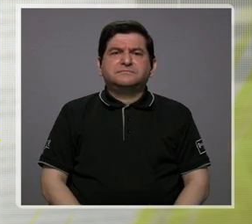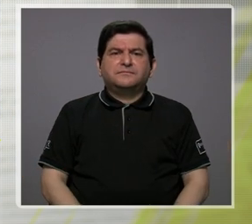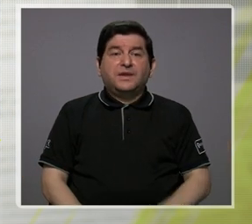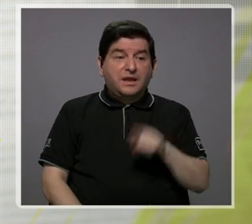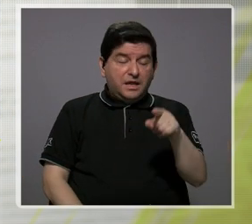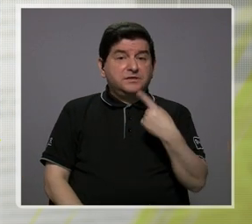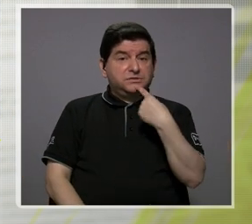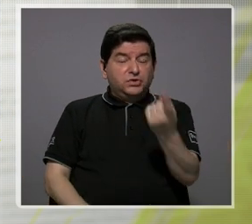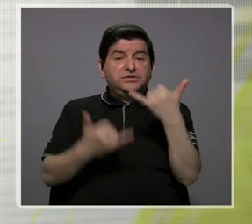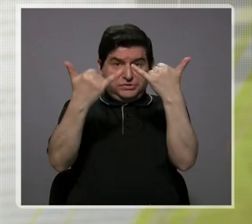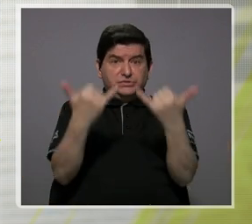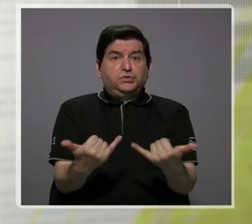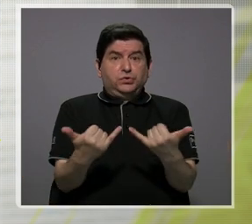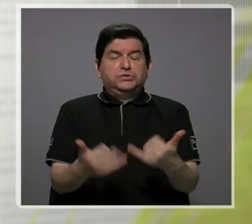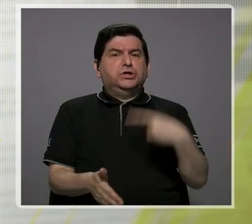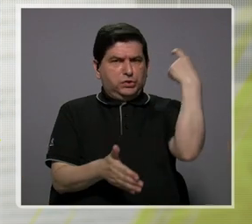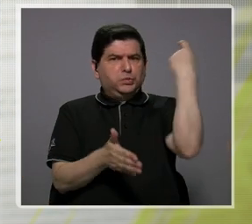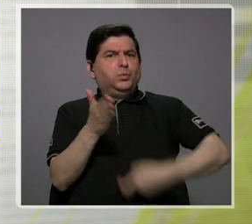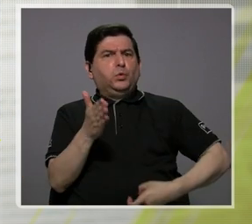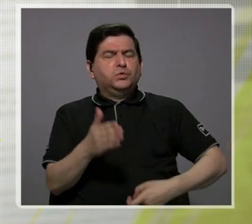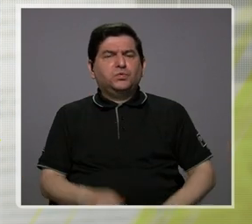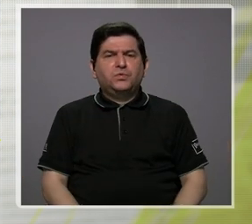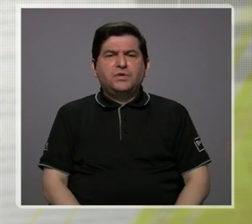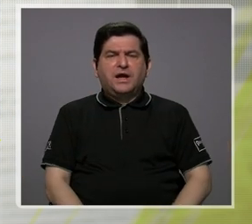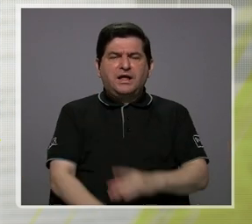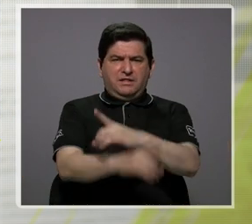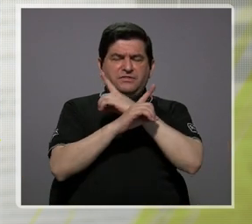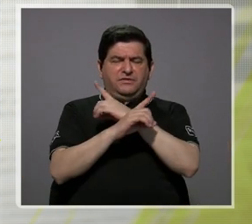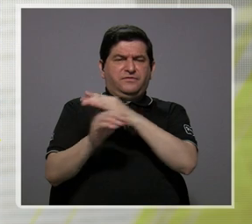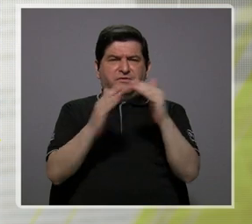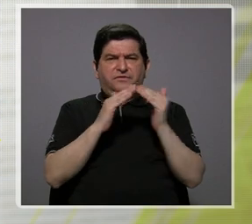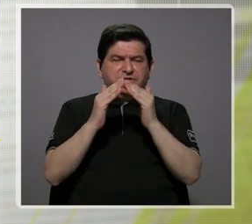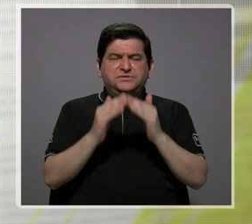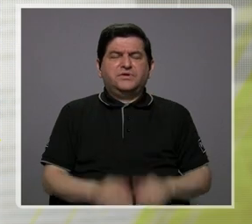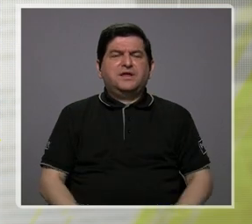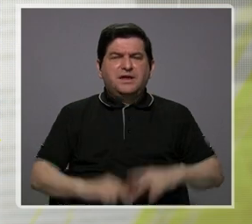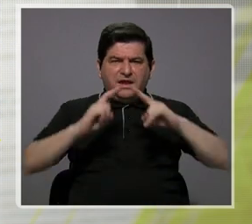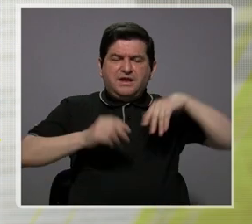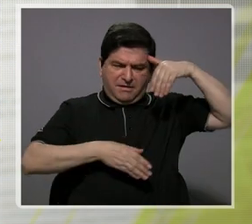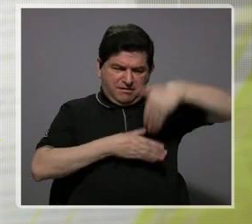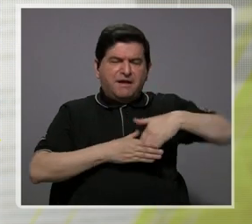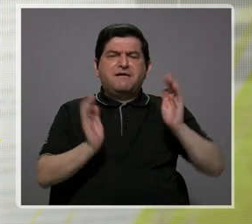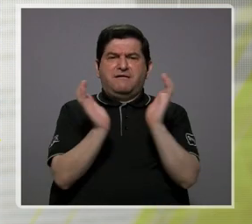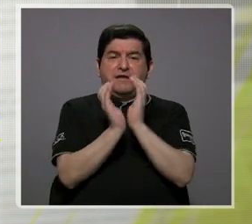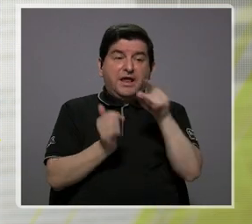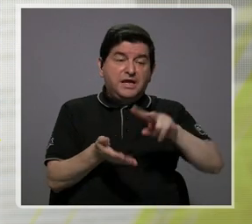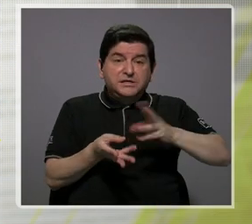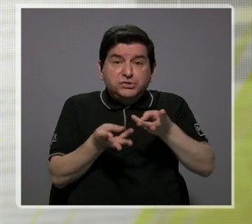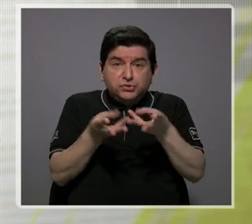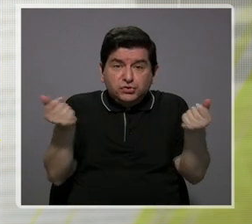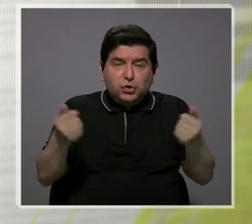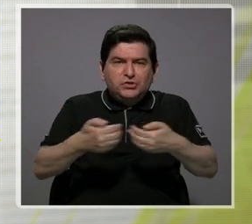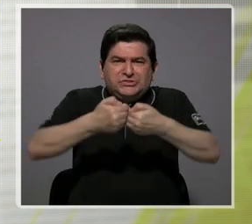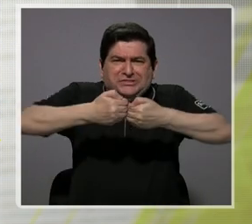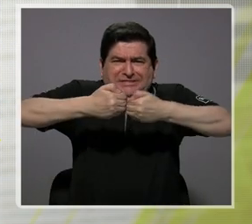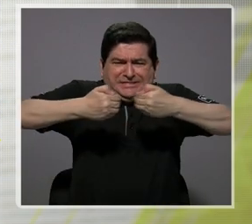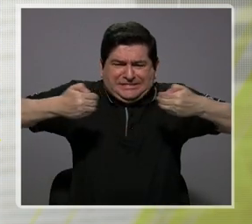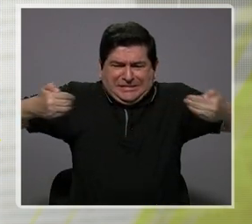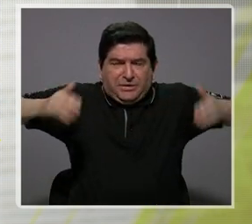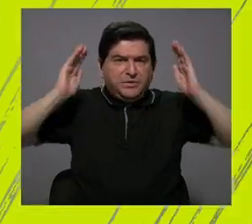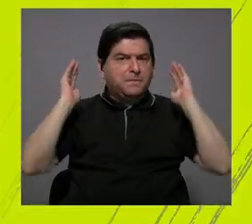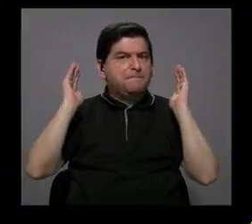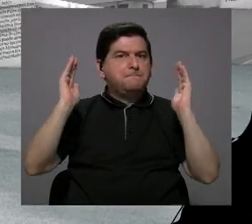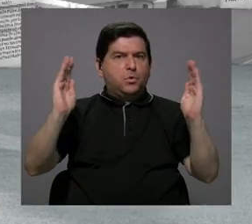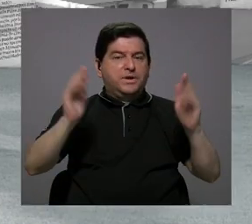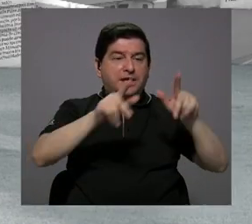lo ha señalado muy duro la Defensoría de los Habitantes y también la Auditoría de la Caja, que eso generaría una brecha aún mayor